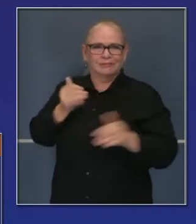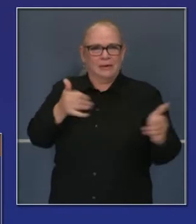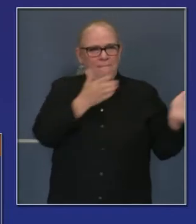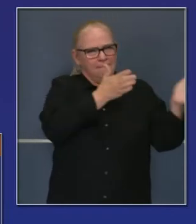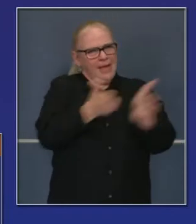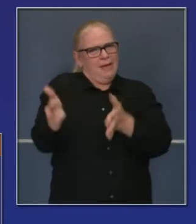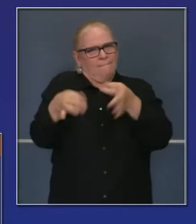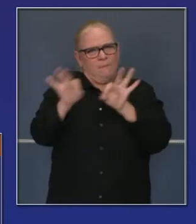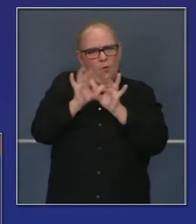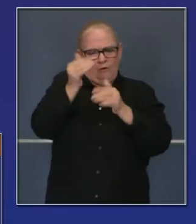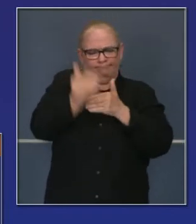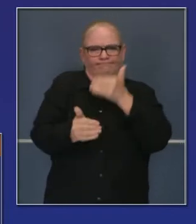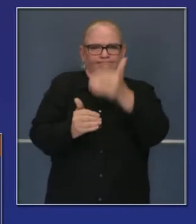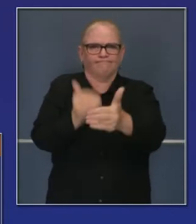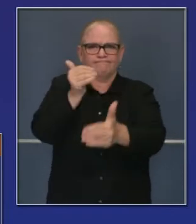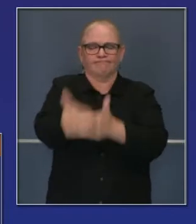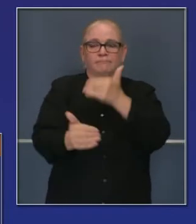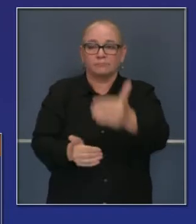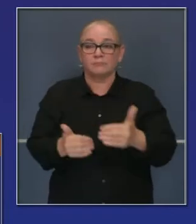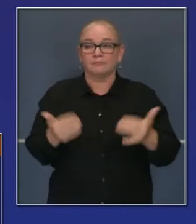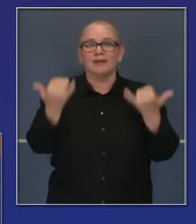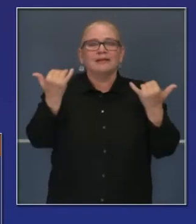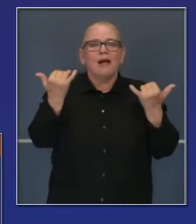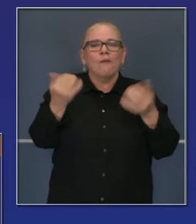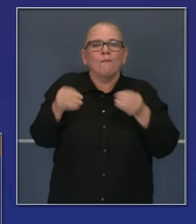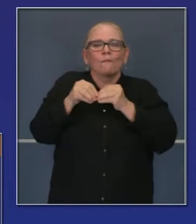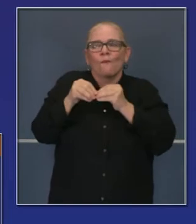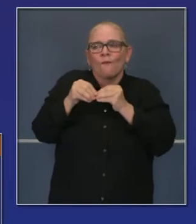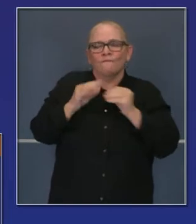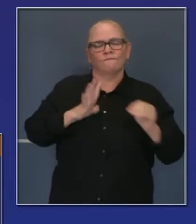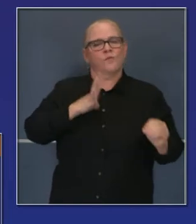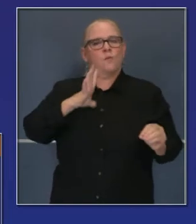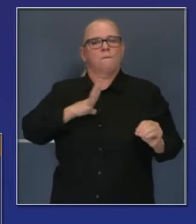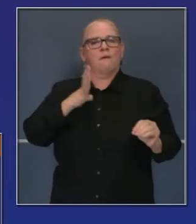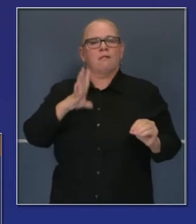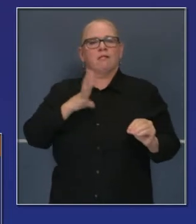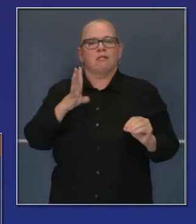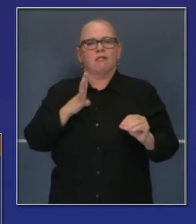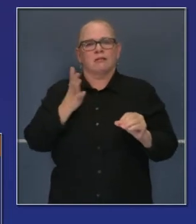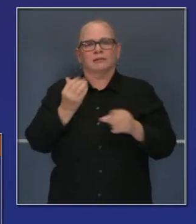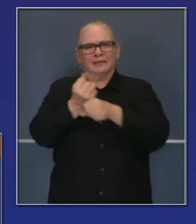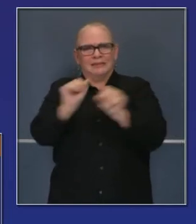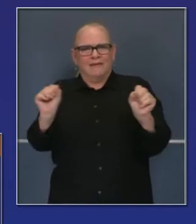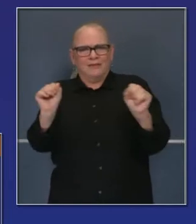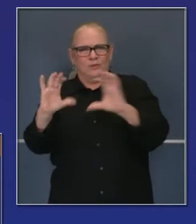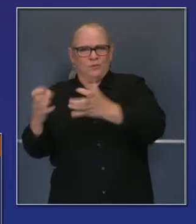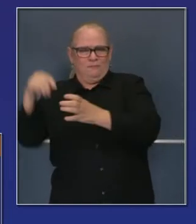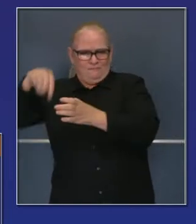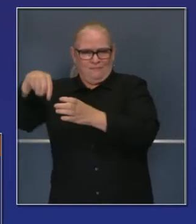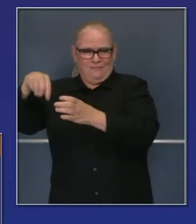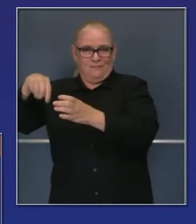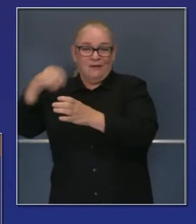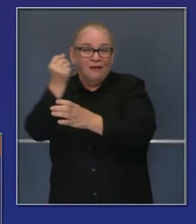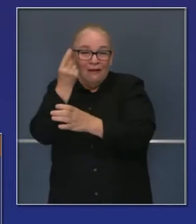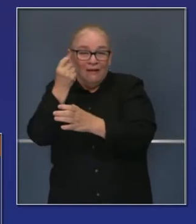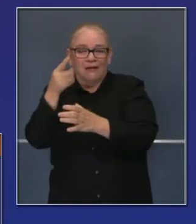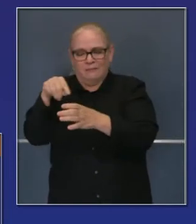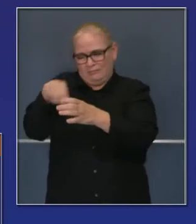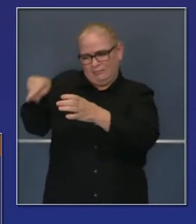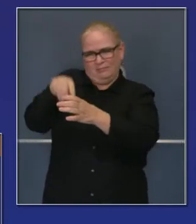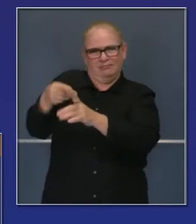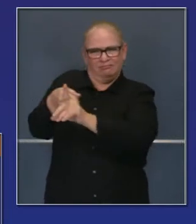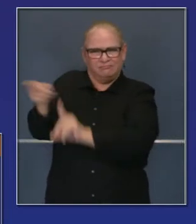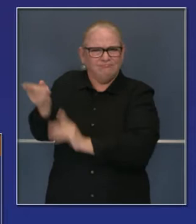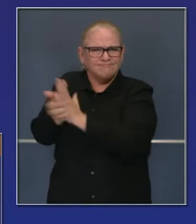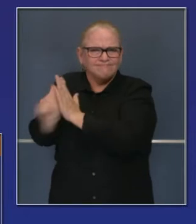vacunas. California hoy tiene está lanzando forma formalmente una revisión científica. un grupo de 11 personas que